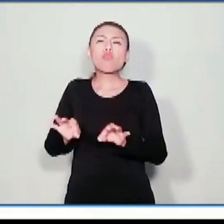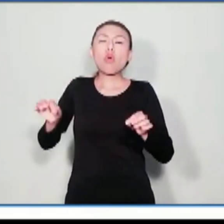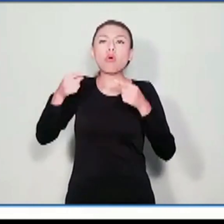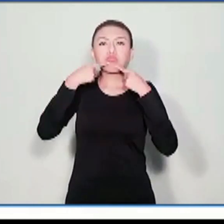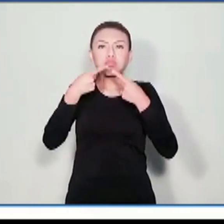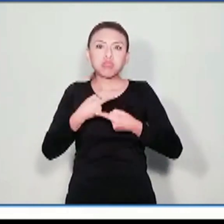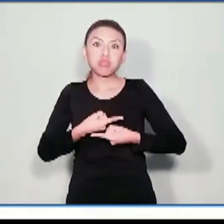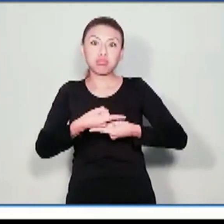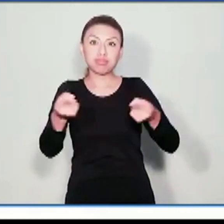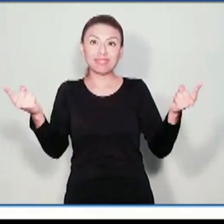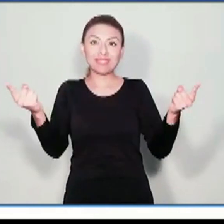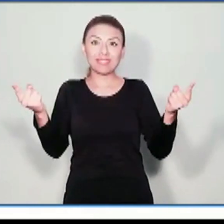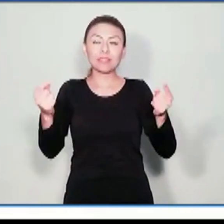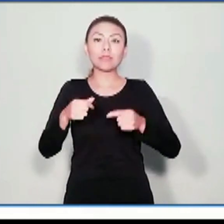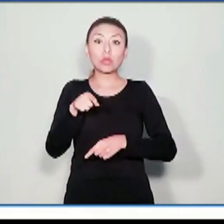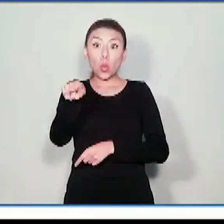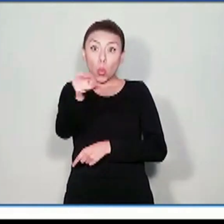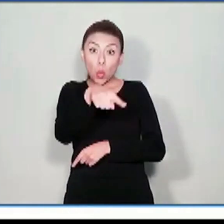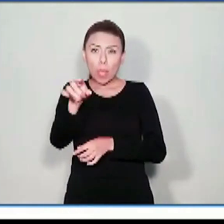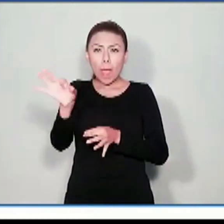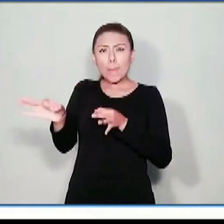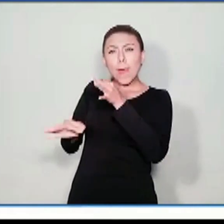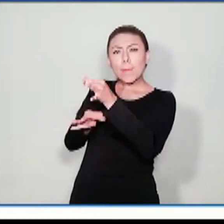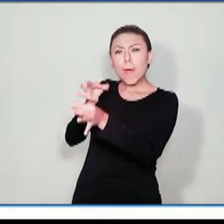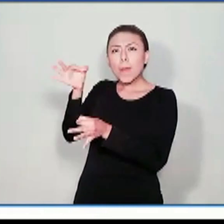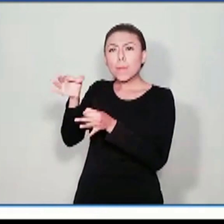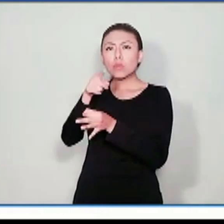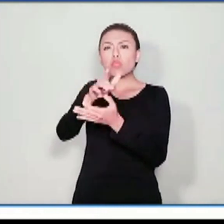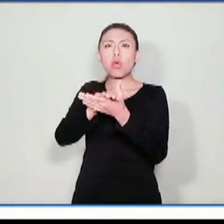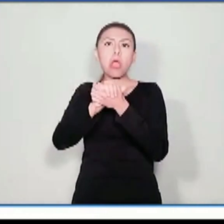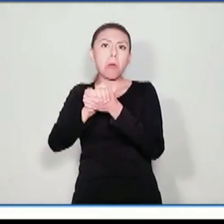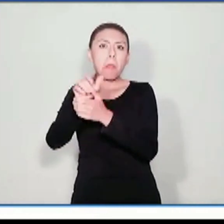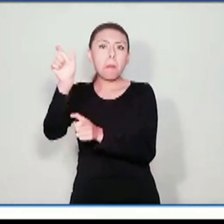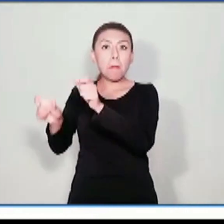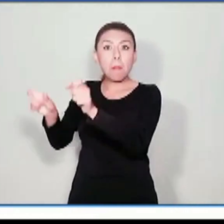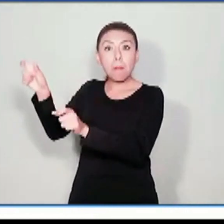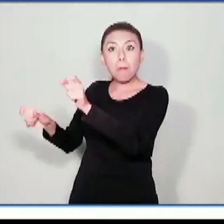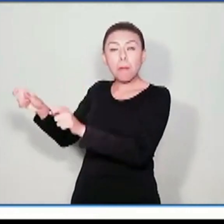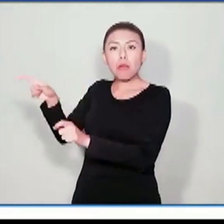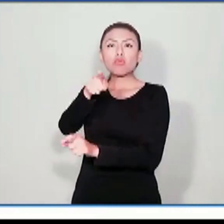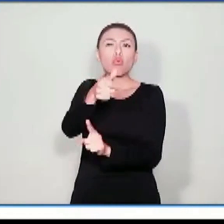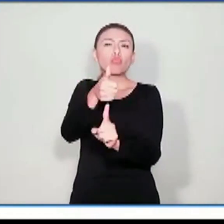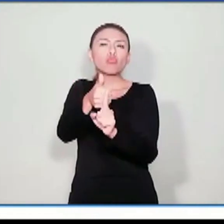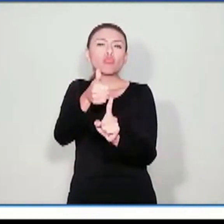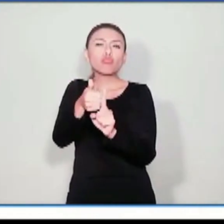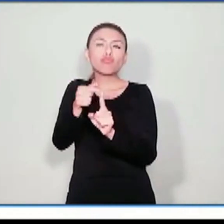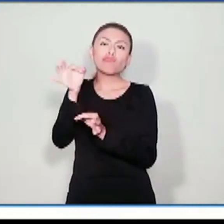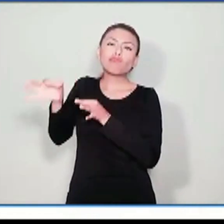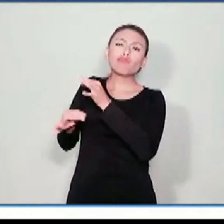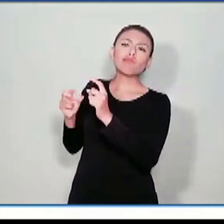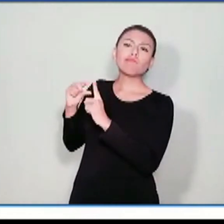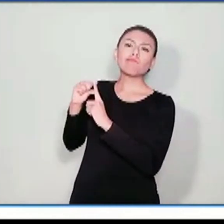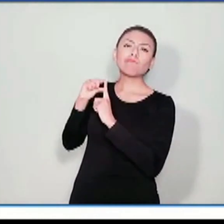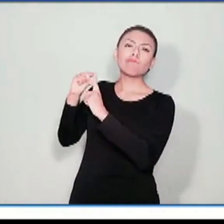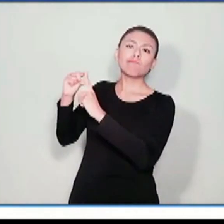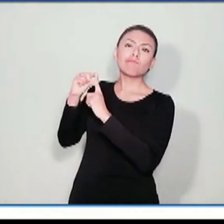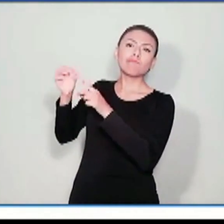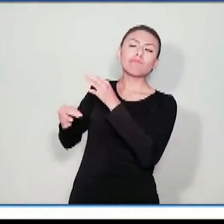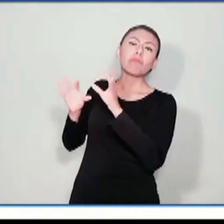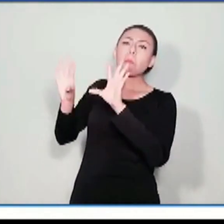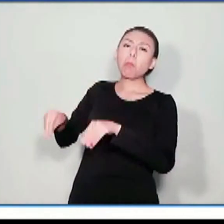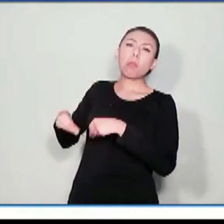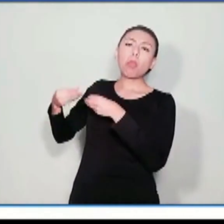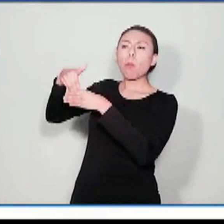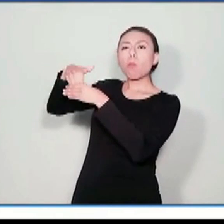En esta ocasión, explicarás a otras personas con tus propias palabras por qué las